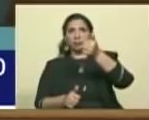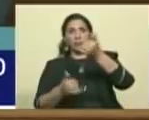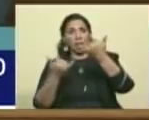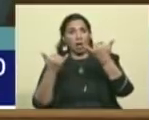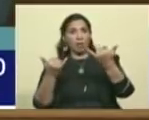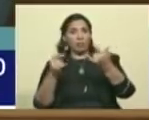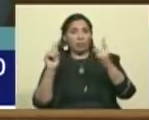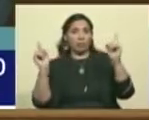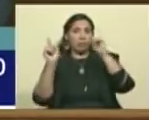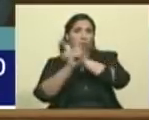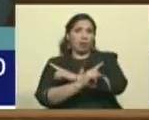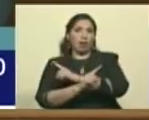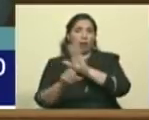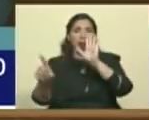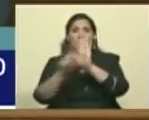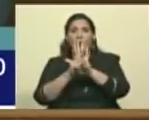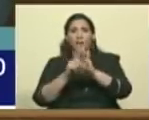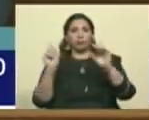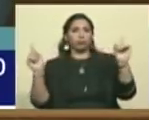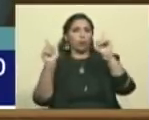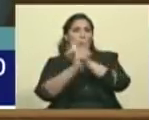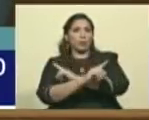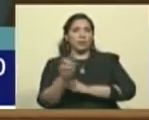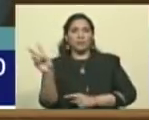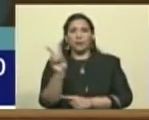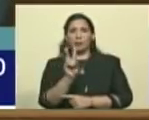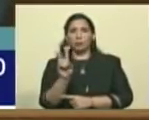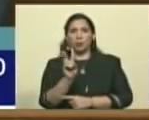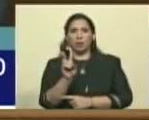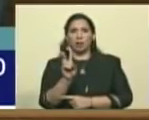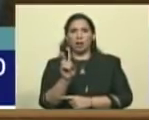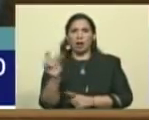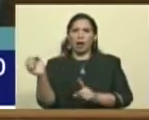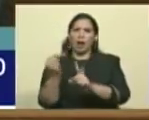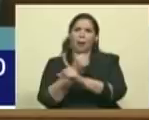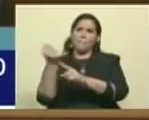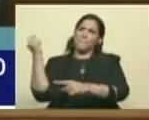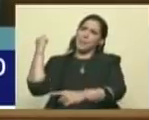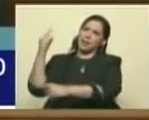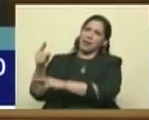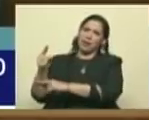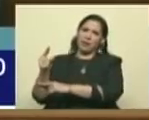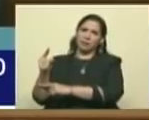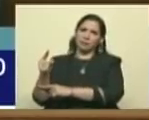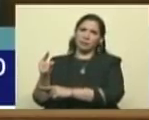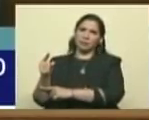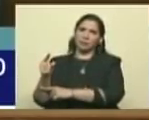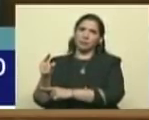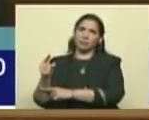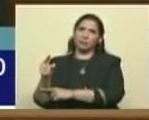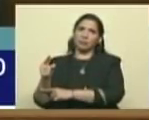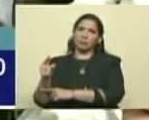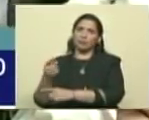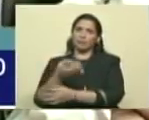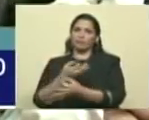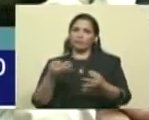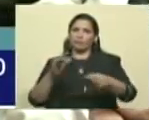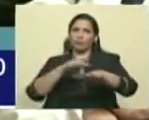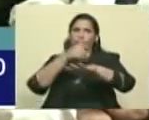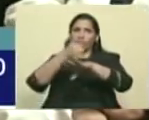un decreto que convertía a Venezuela en una amenaza inusual y extraordinaria.